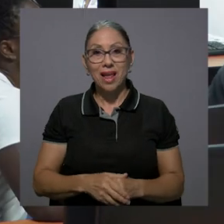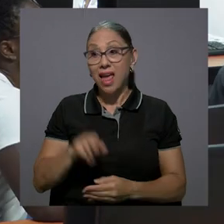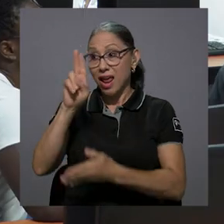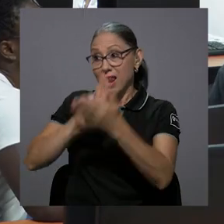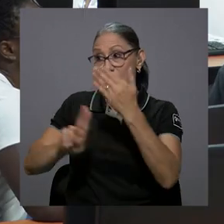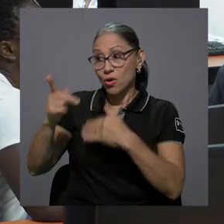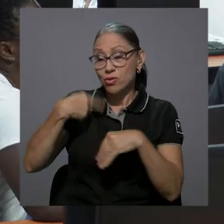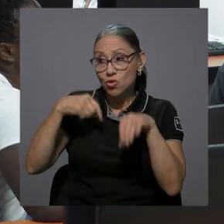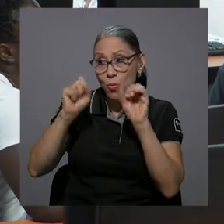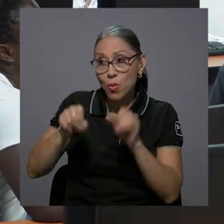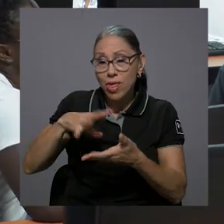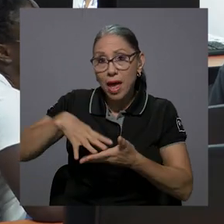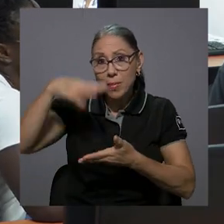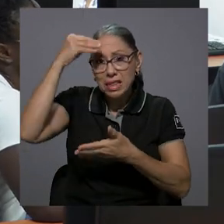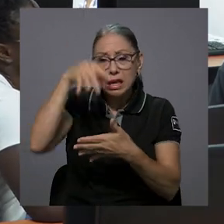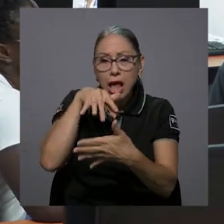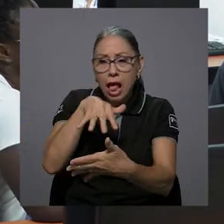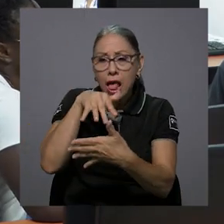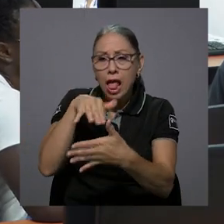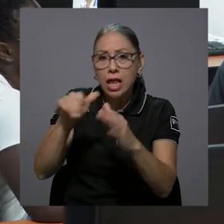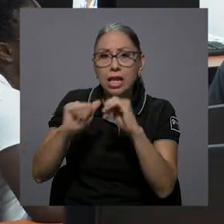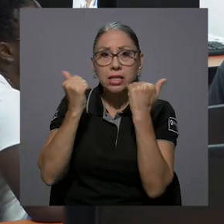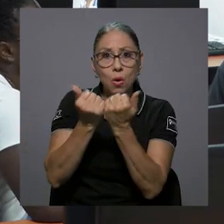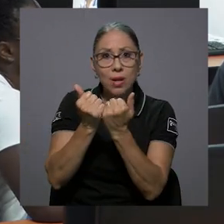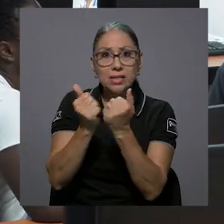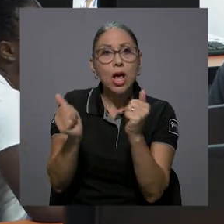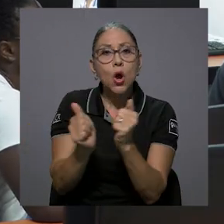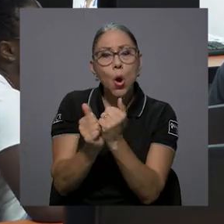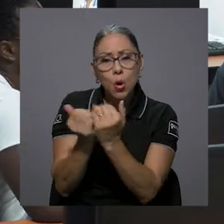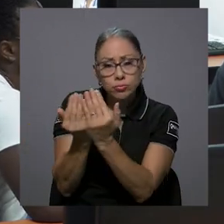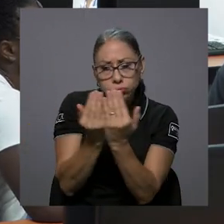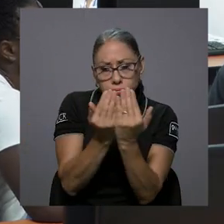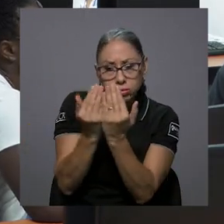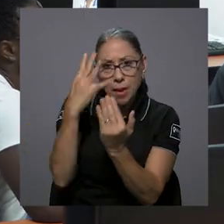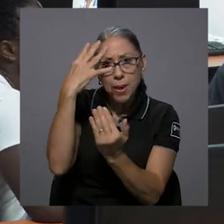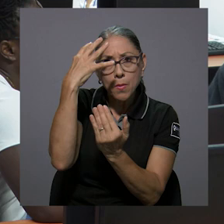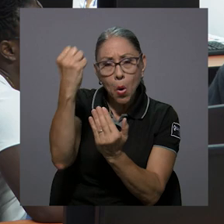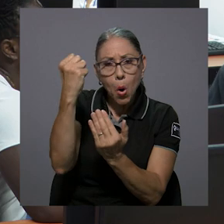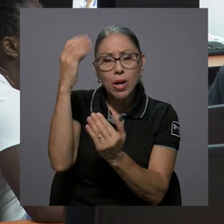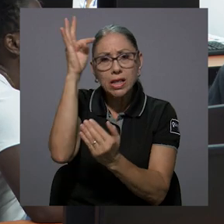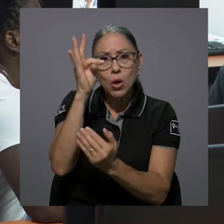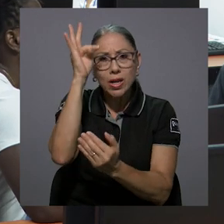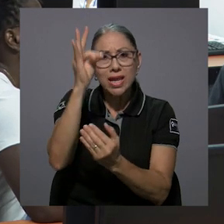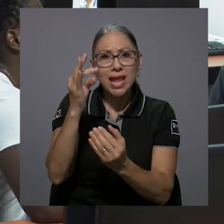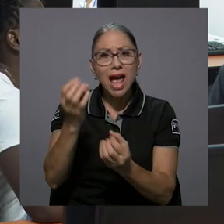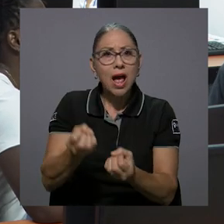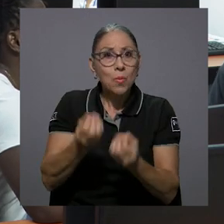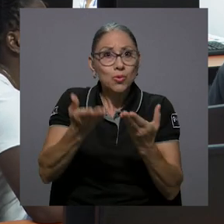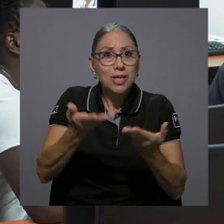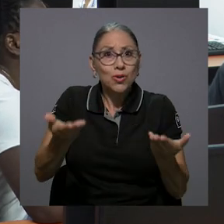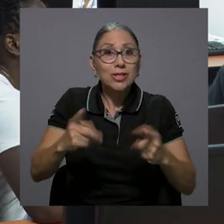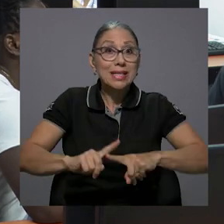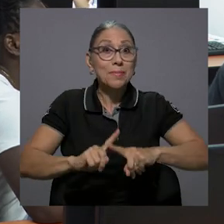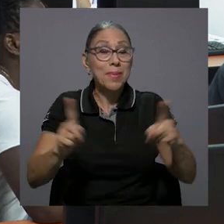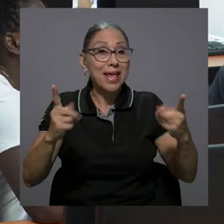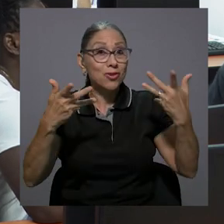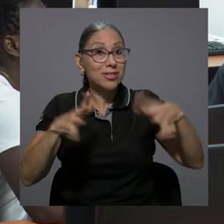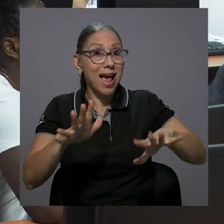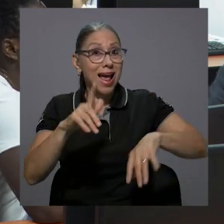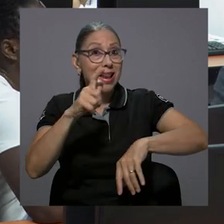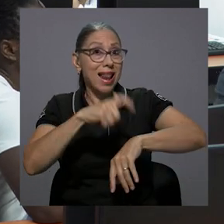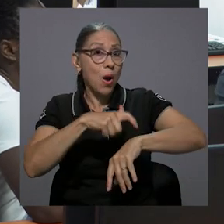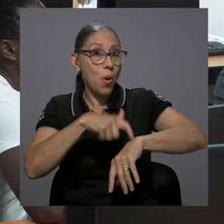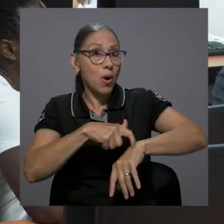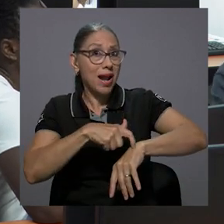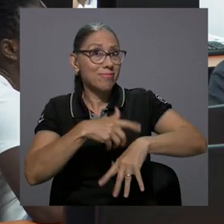Uno en la U puede aprender mucho en las aulas y demás a nivel de teoría y memoria y muchas cosas, ¿no? Pero ya a la hora, pues creo